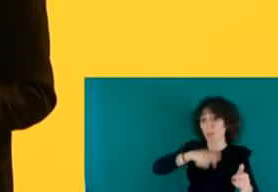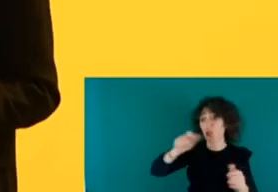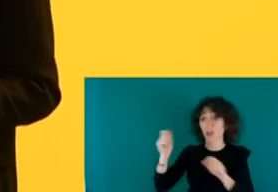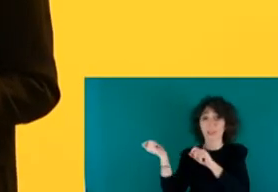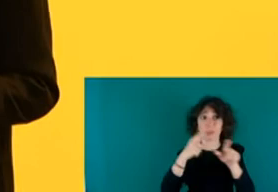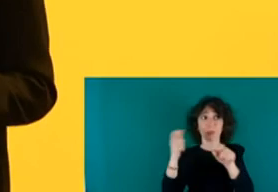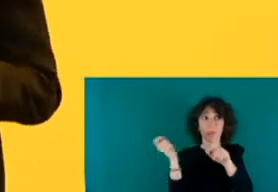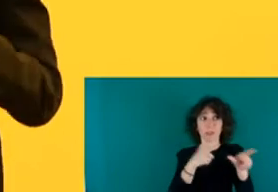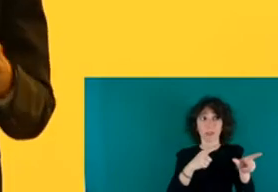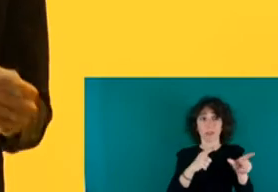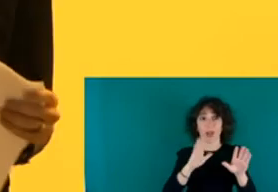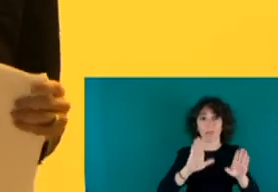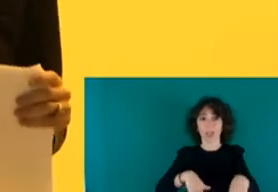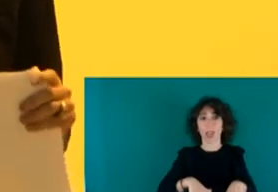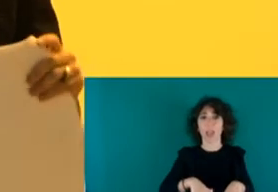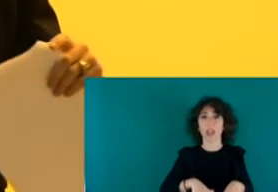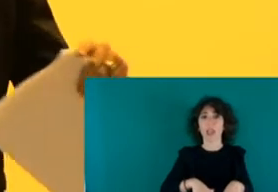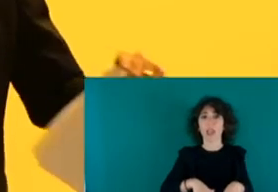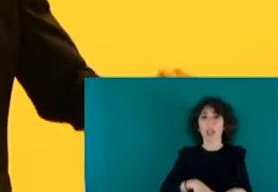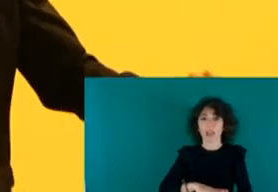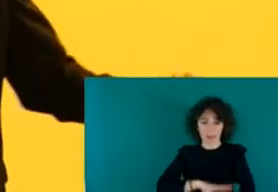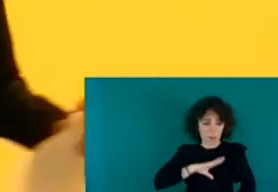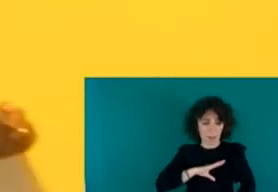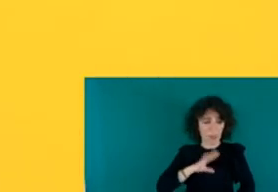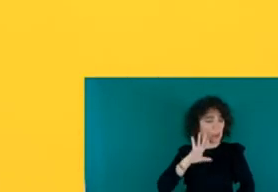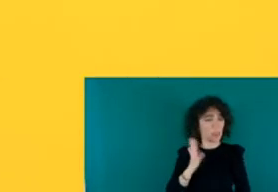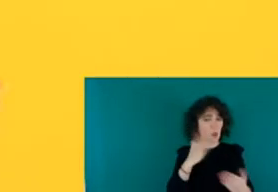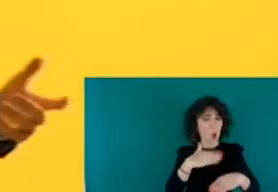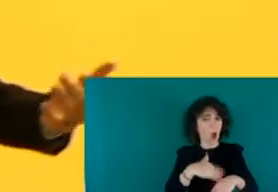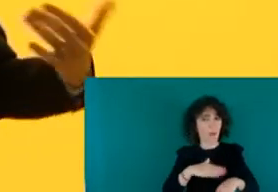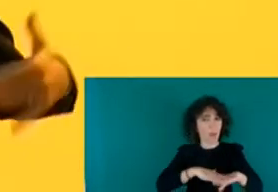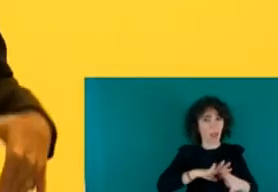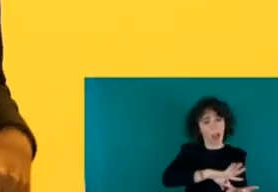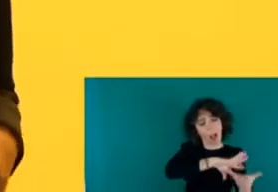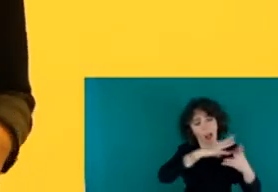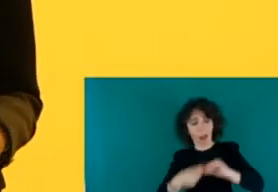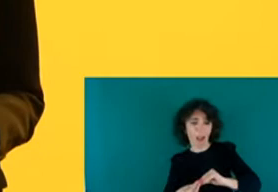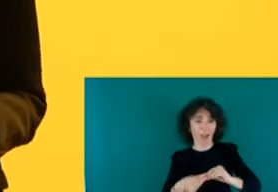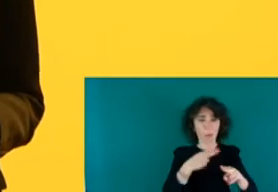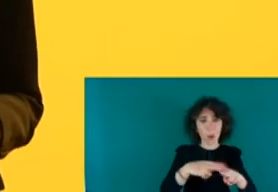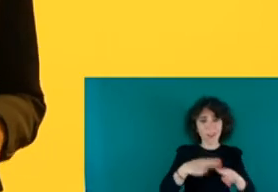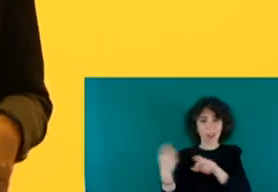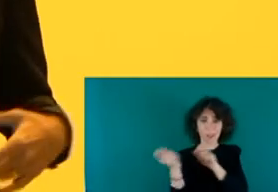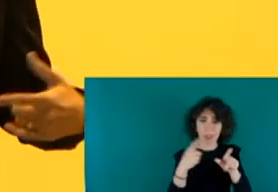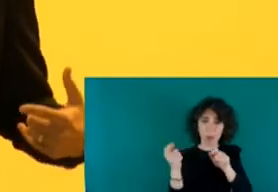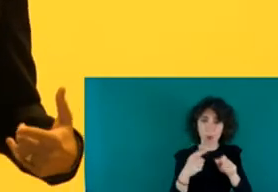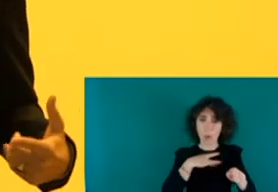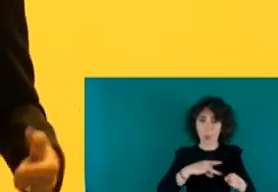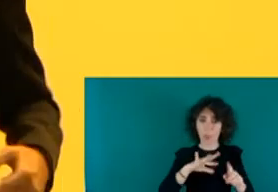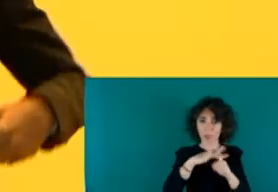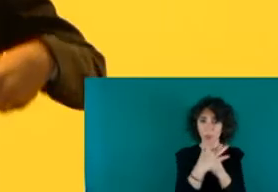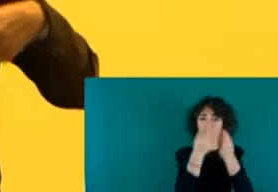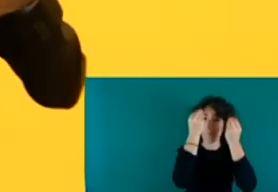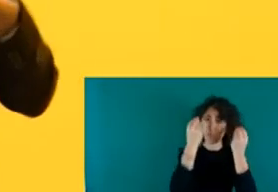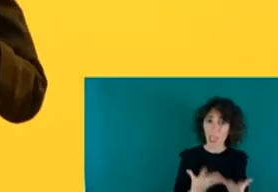incapaces, no solamente de impulsar una política de migración para que puedan llegar en situaciones dignas, sino que además,